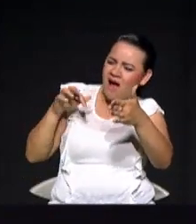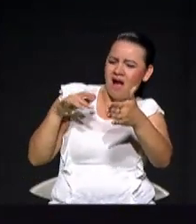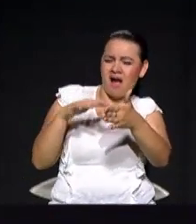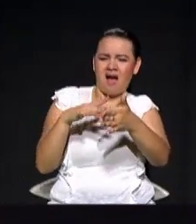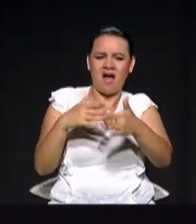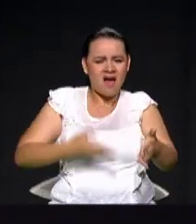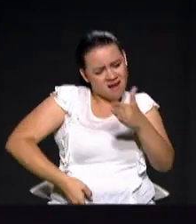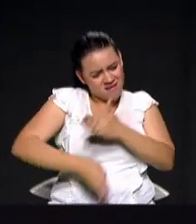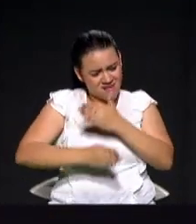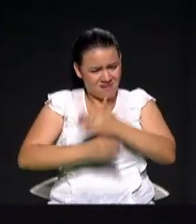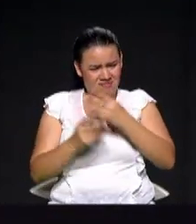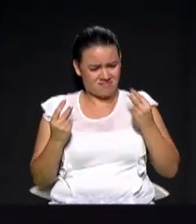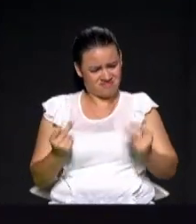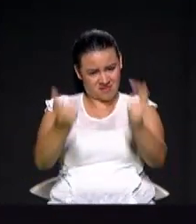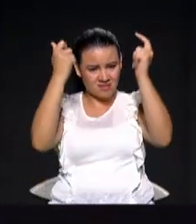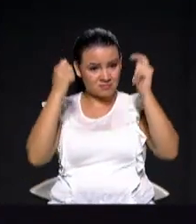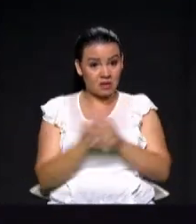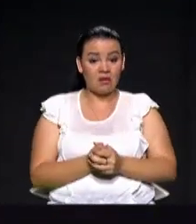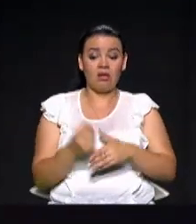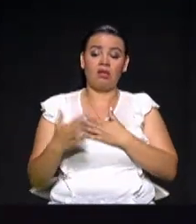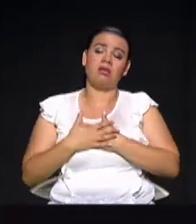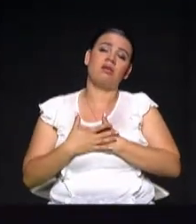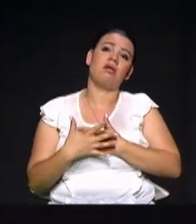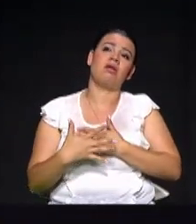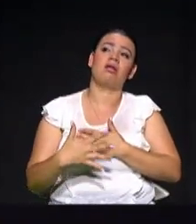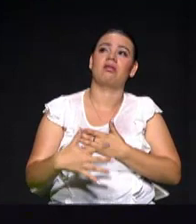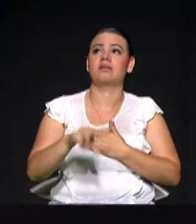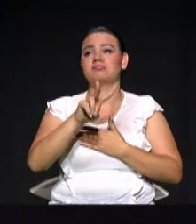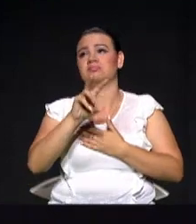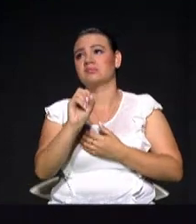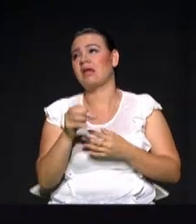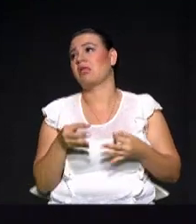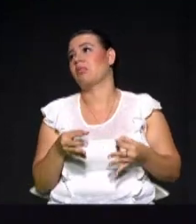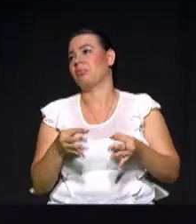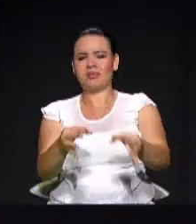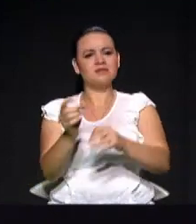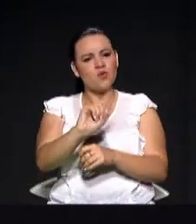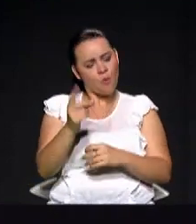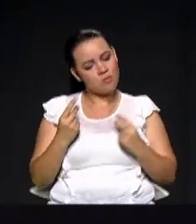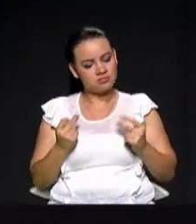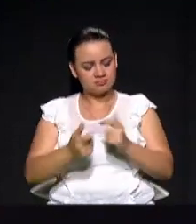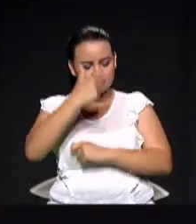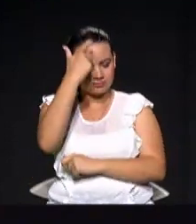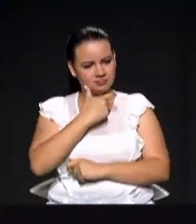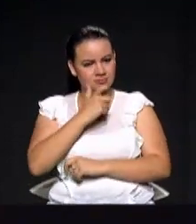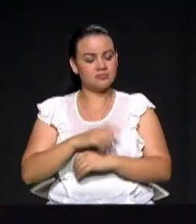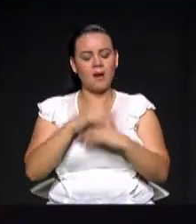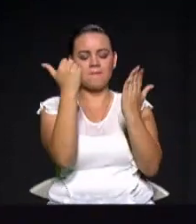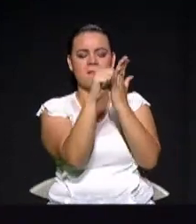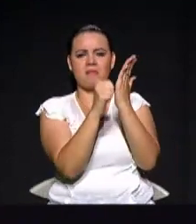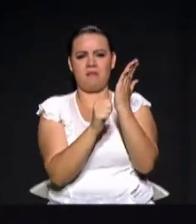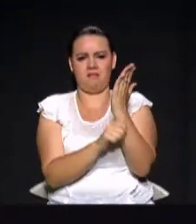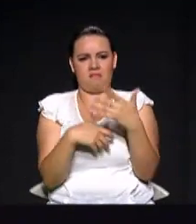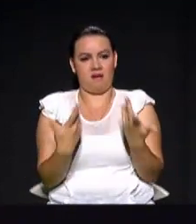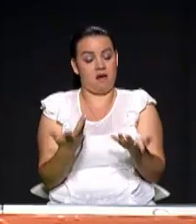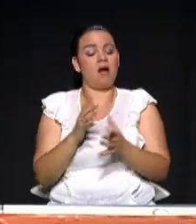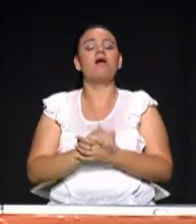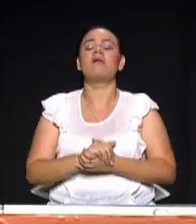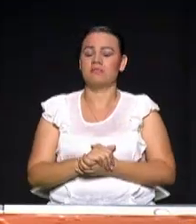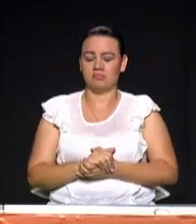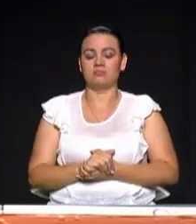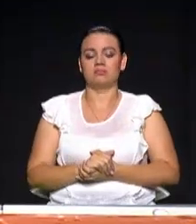20 años para terminarlo. No, vamos a terminarlo con un cronograma rápido, efectivo y serio. Y les voy a estallar ese enfoque de corrupción que tenían allá.